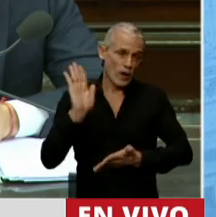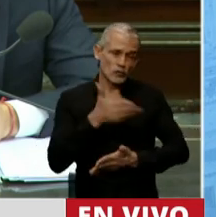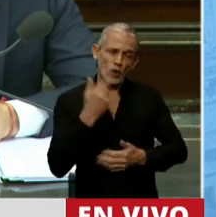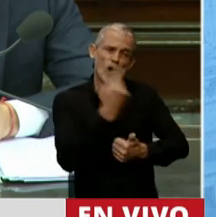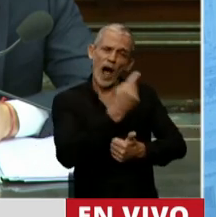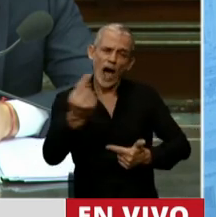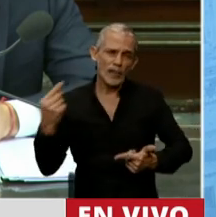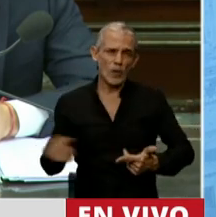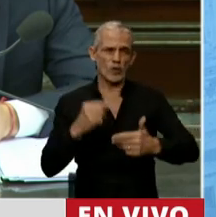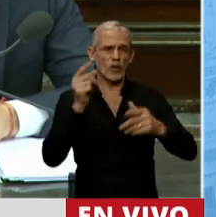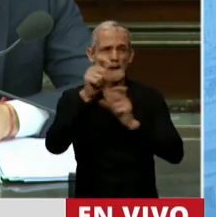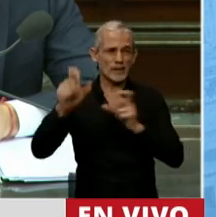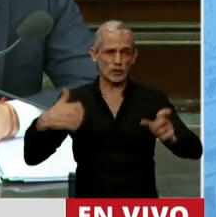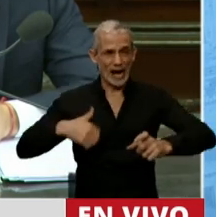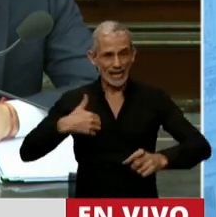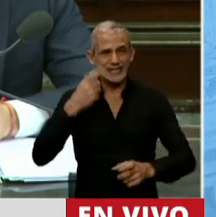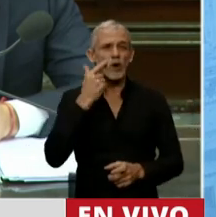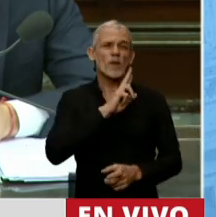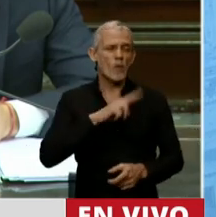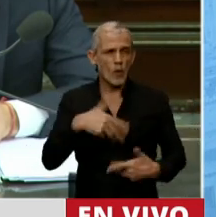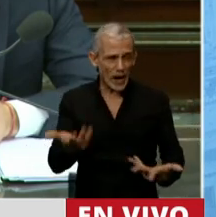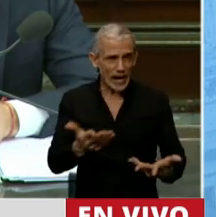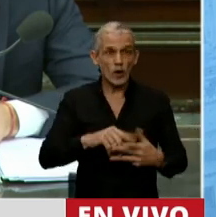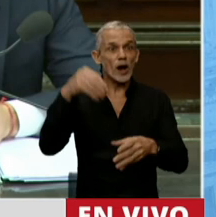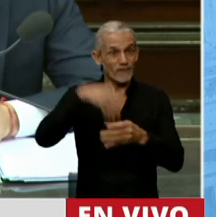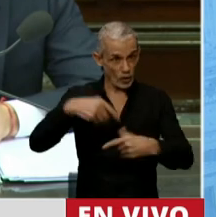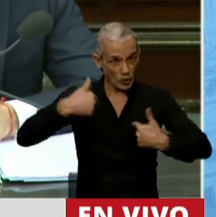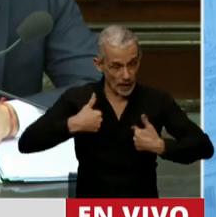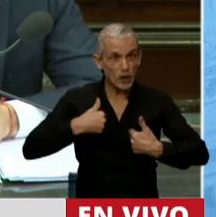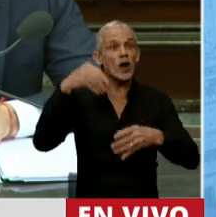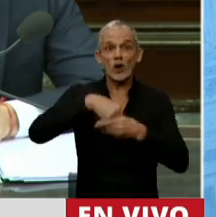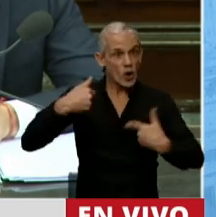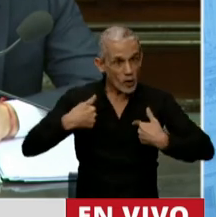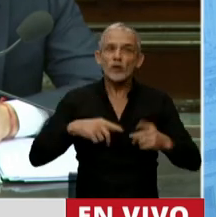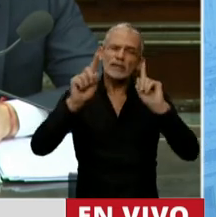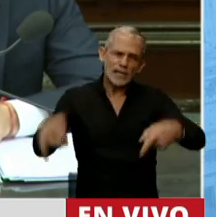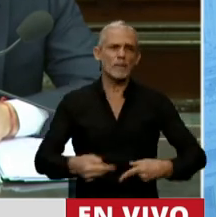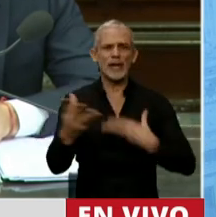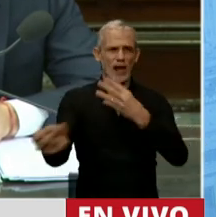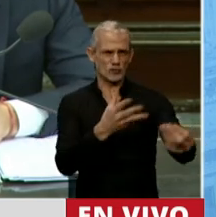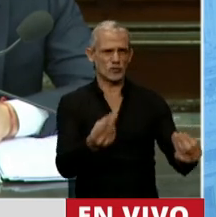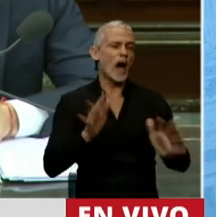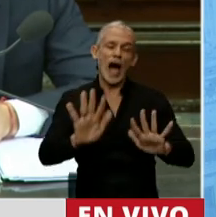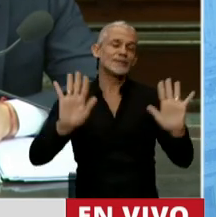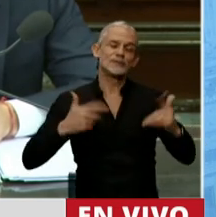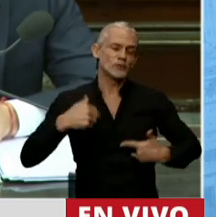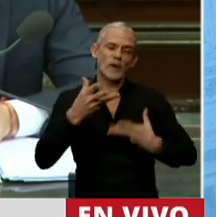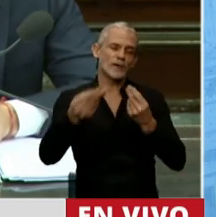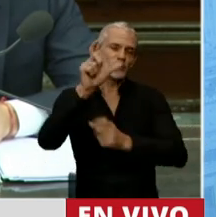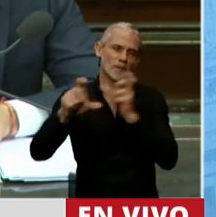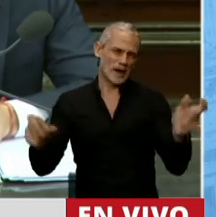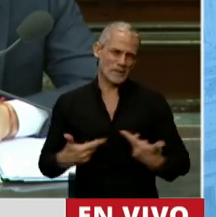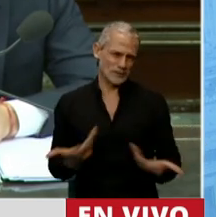y cada uno de los argentinos y argentinas, los que nos votaron y los que no nos votaron, porque así somos, humanistas.